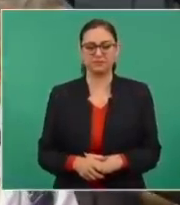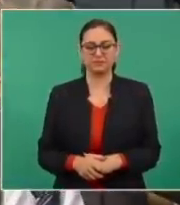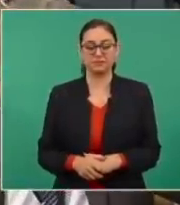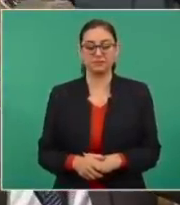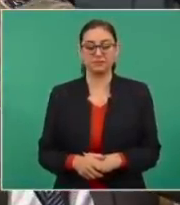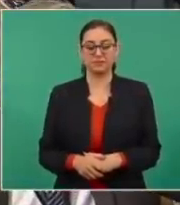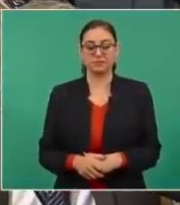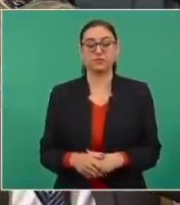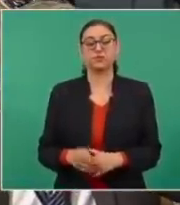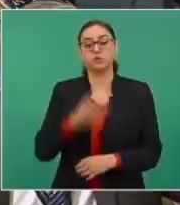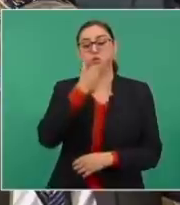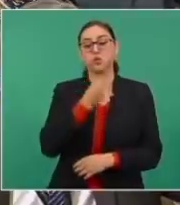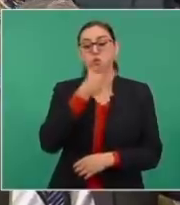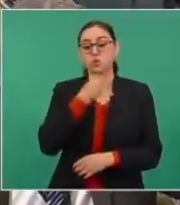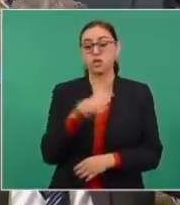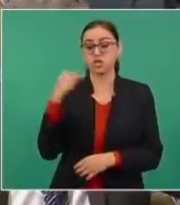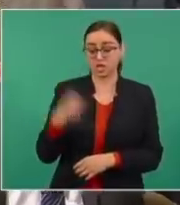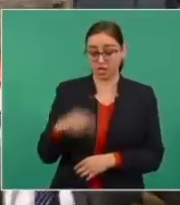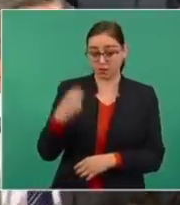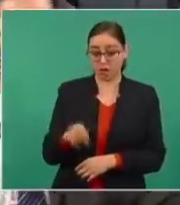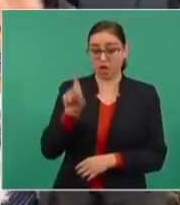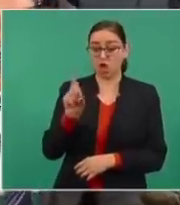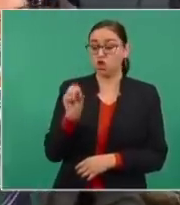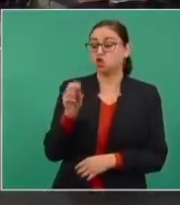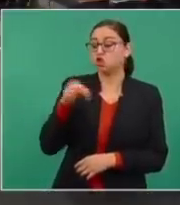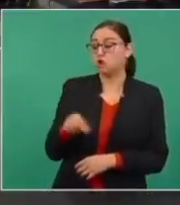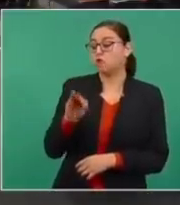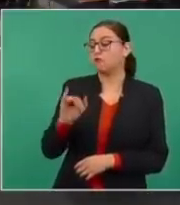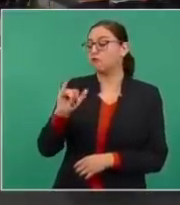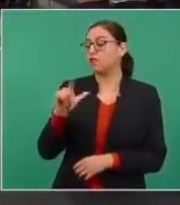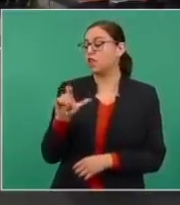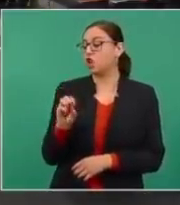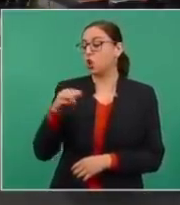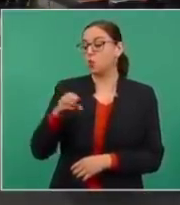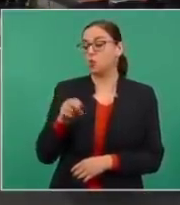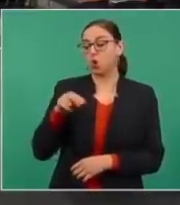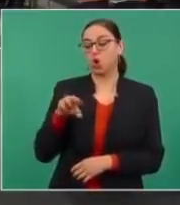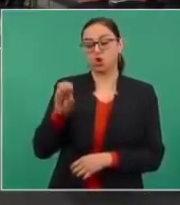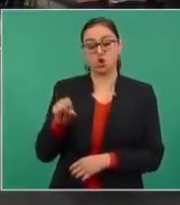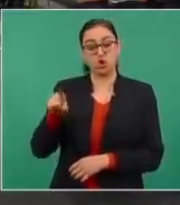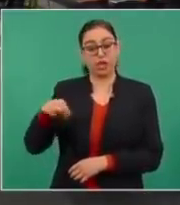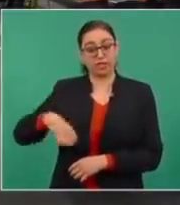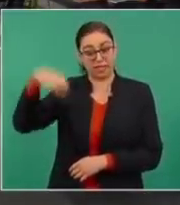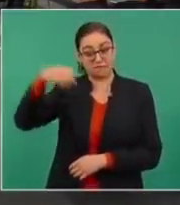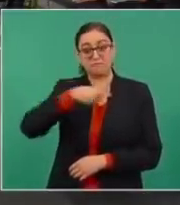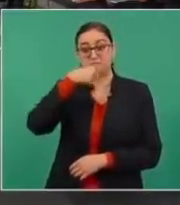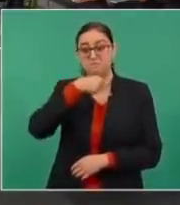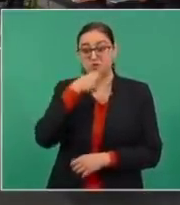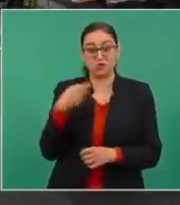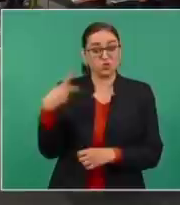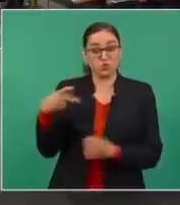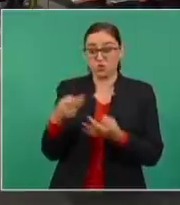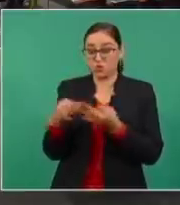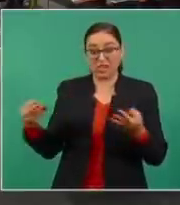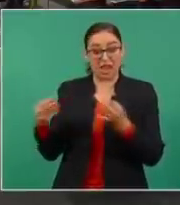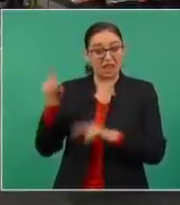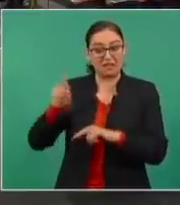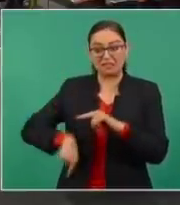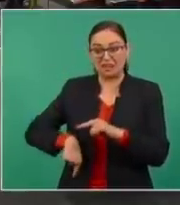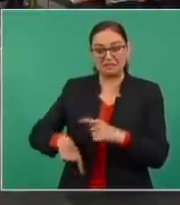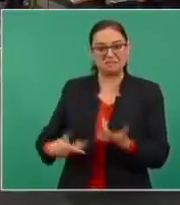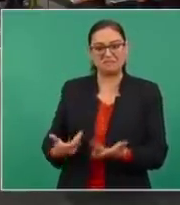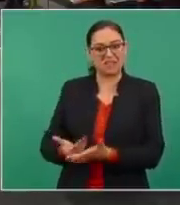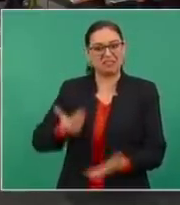Ese es don Filogonio, un señor de la tercera edad que está perdiendo sus tierras y que nadie le